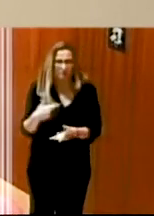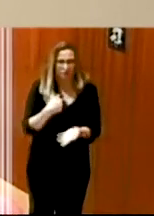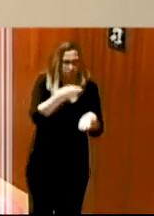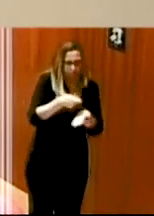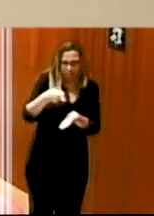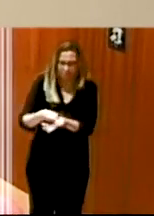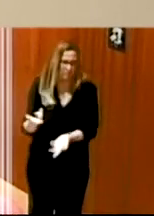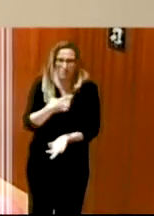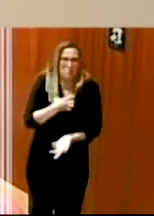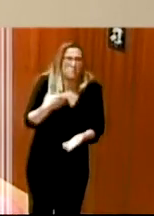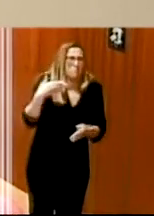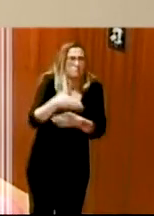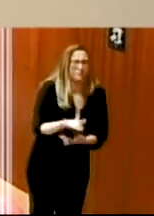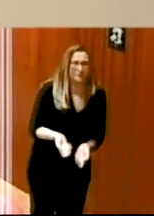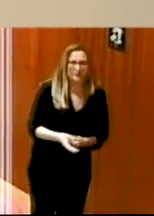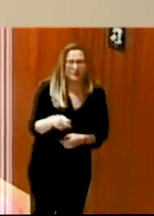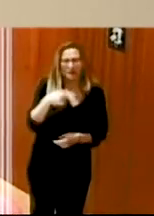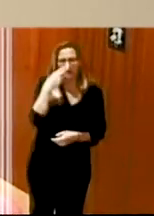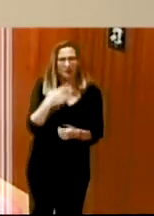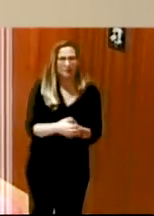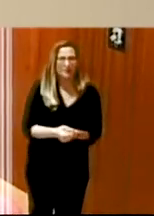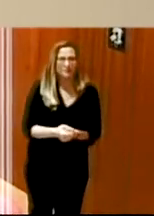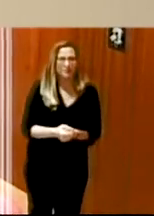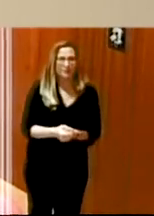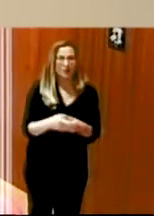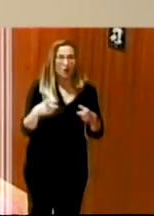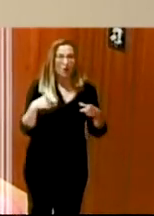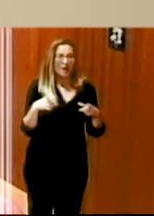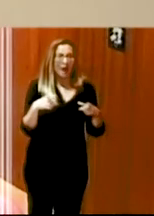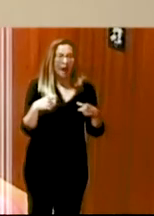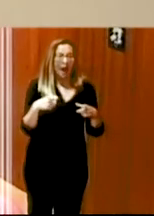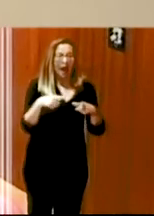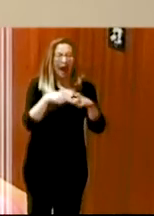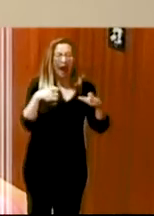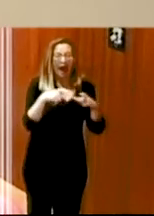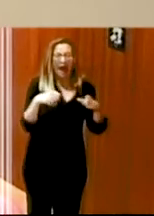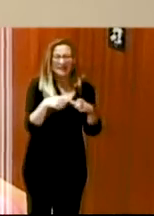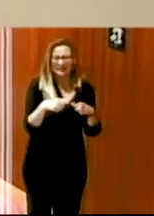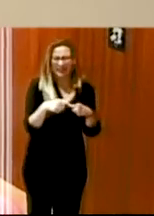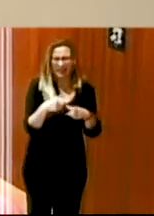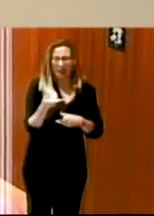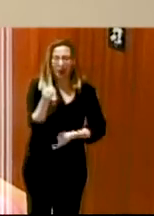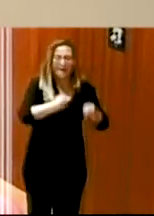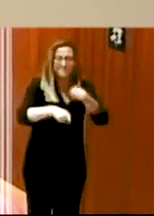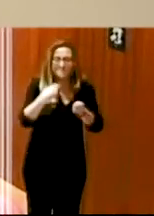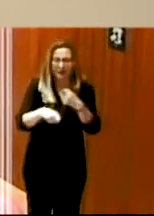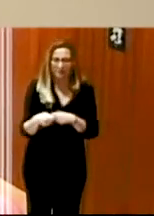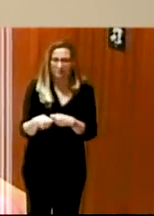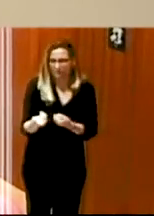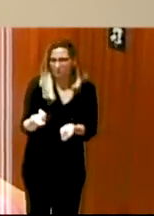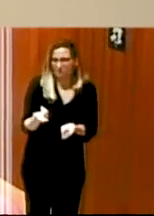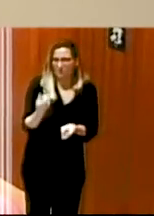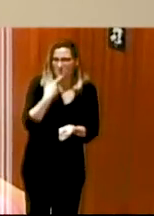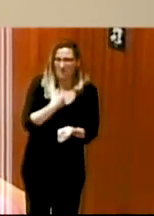Y realmente me pareció muy interesante el tema de las taquillas y venta de entradas, a veces decían que es un poco sin sentido,